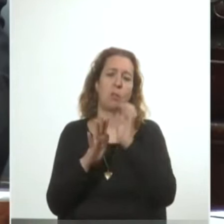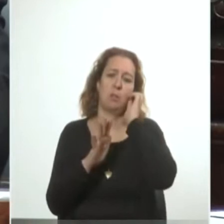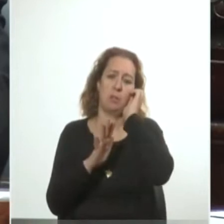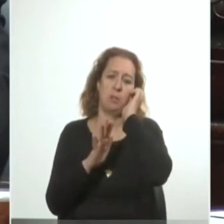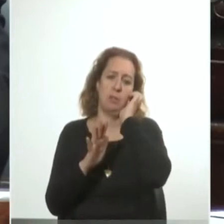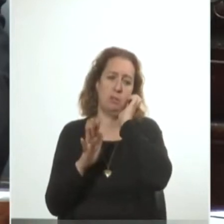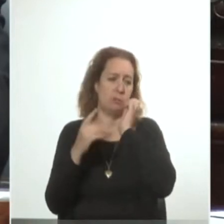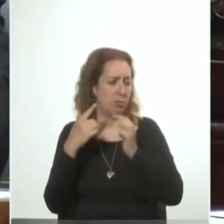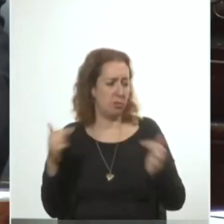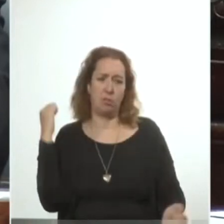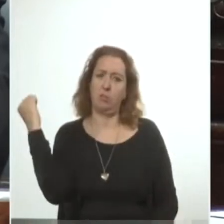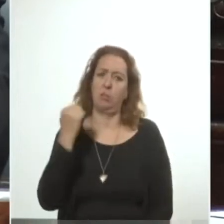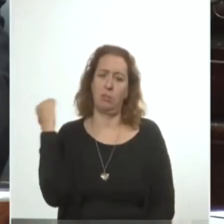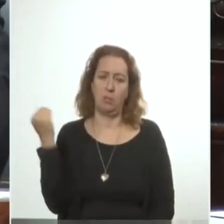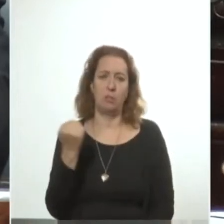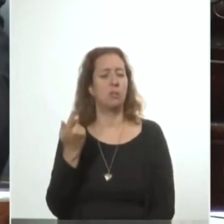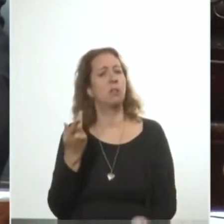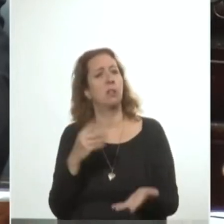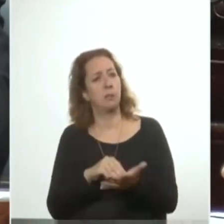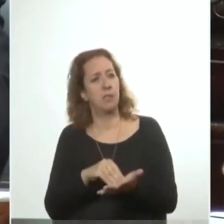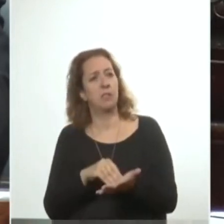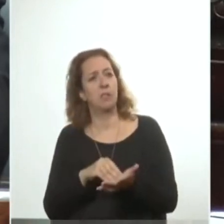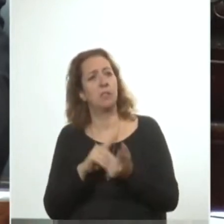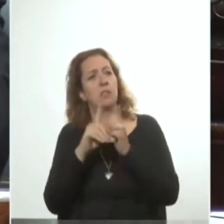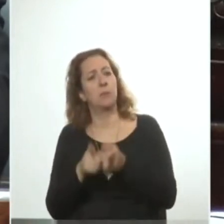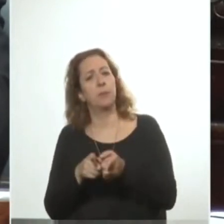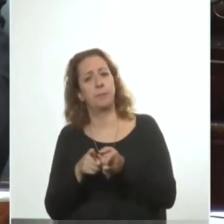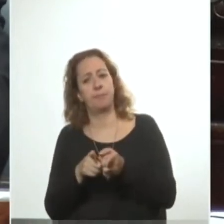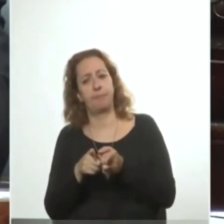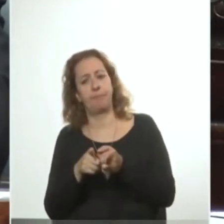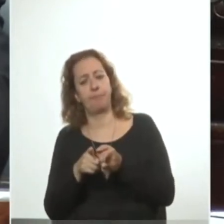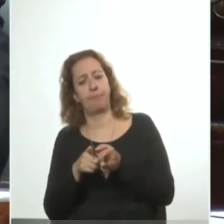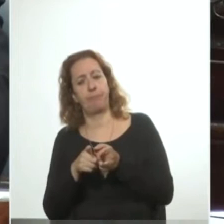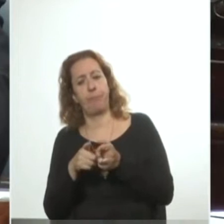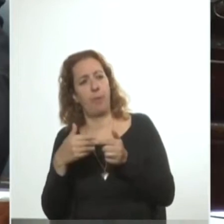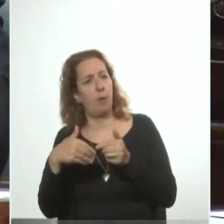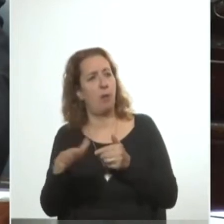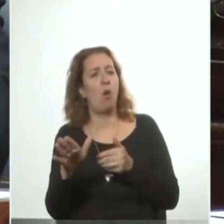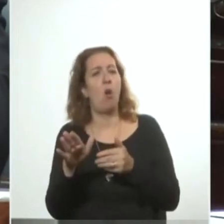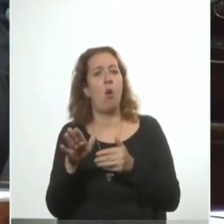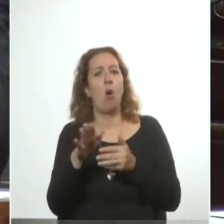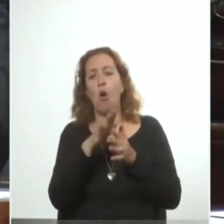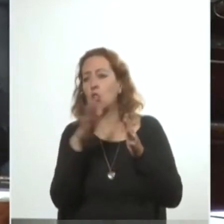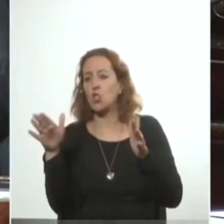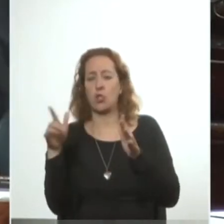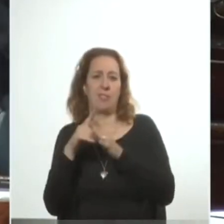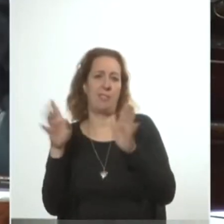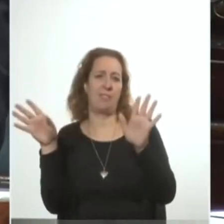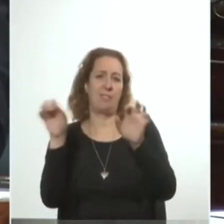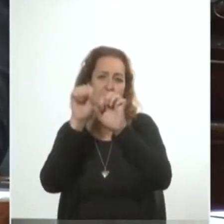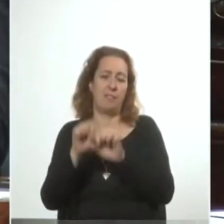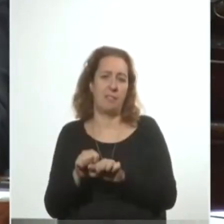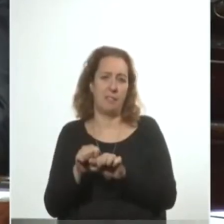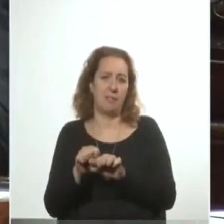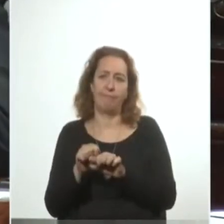y que además siembre semilla tan pródiga en horizontes cerrados. El propio